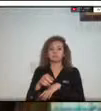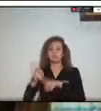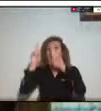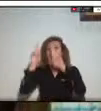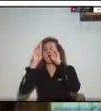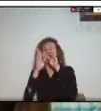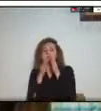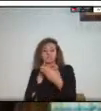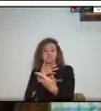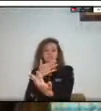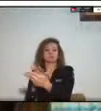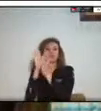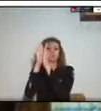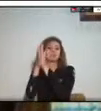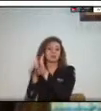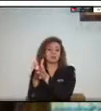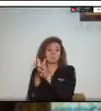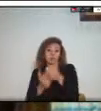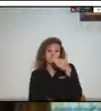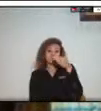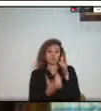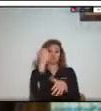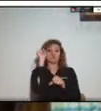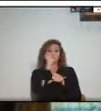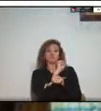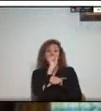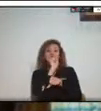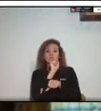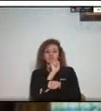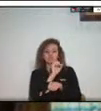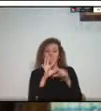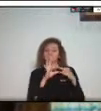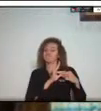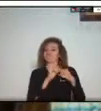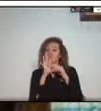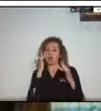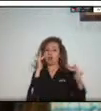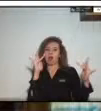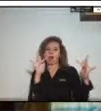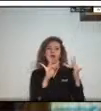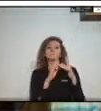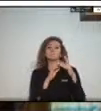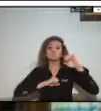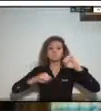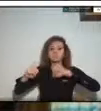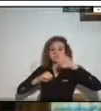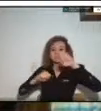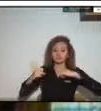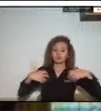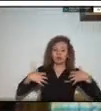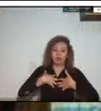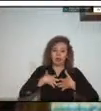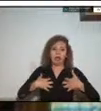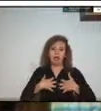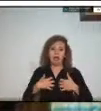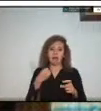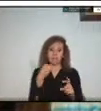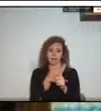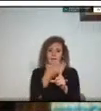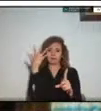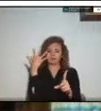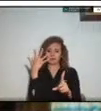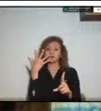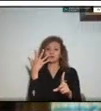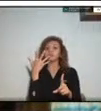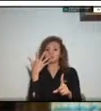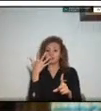un vehículo nuevo especialmente y con las especificaciones para el transporte de fauna silvestre vamos a tener un cat nuevo donde